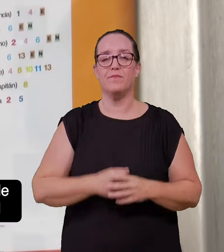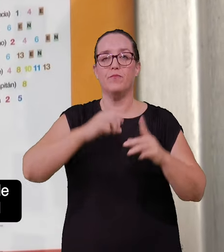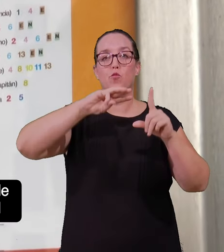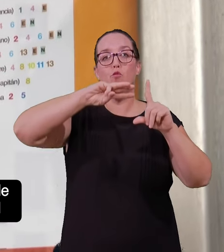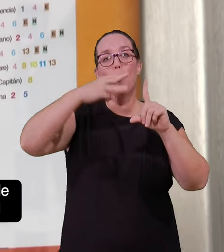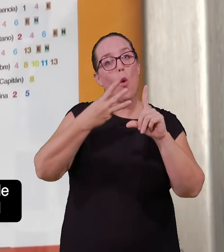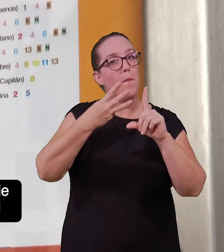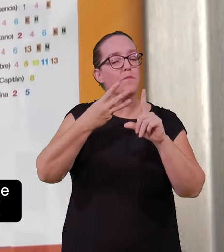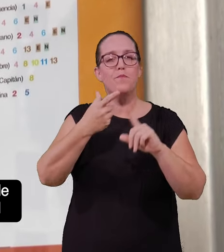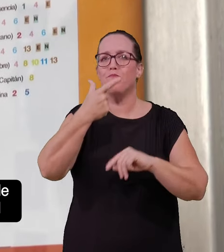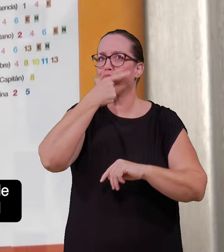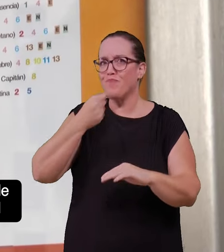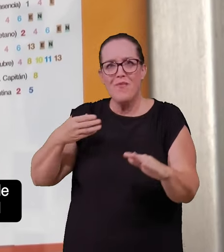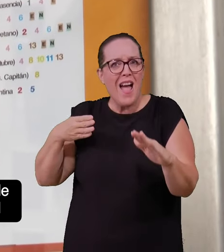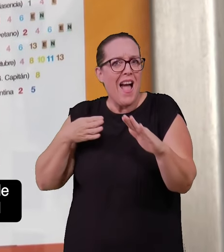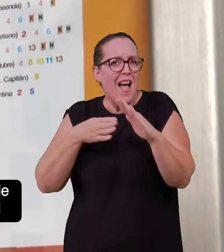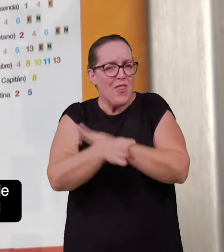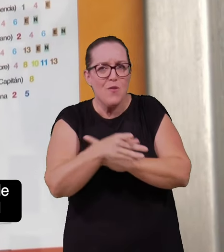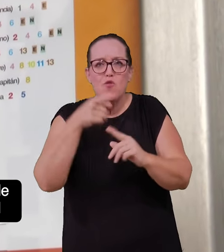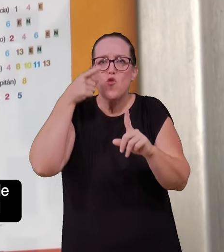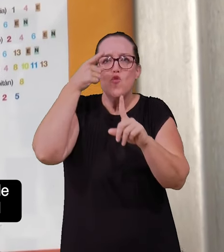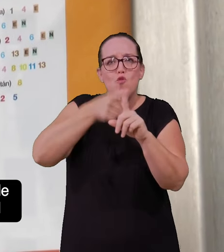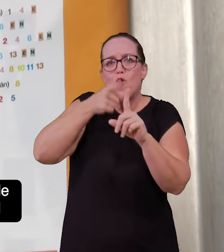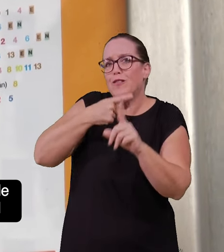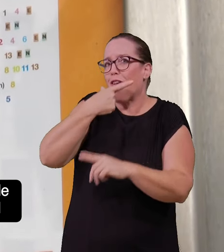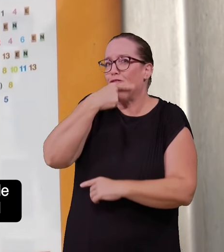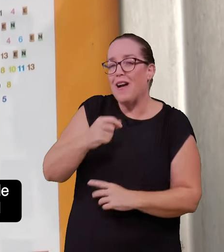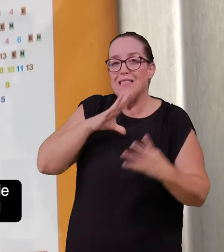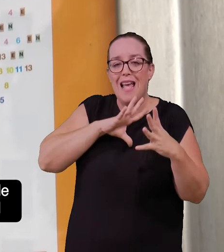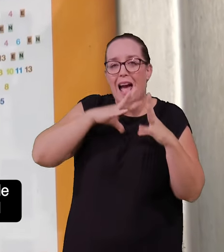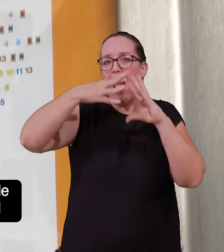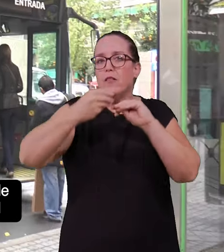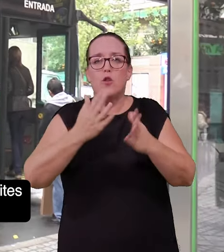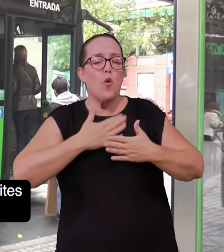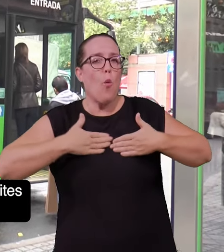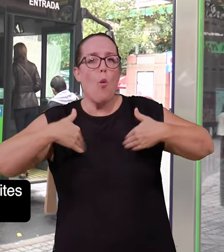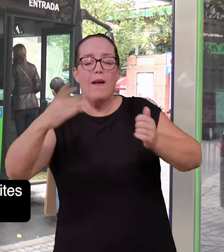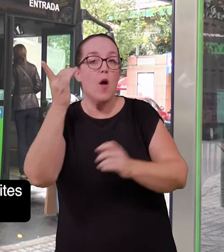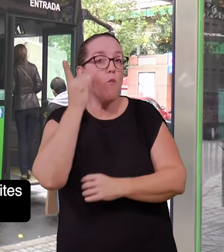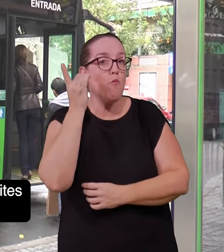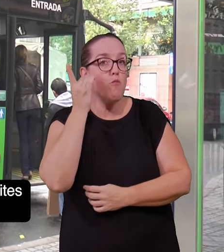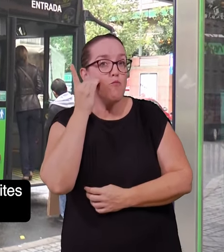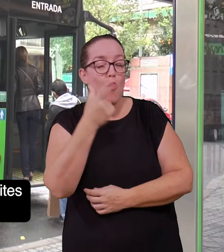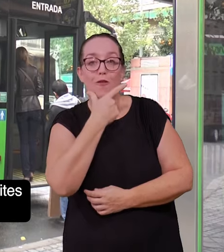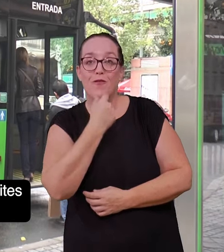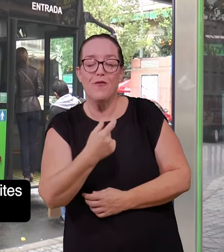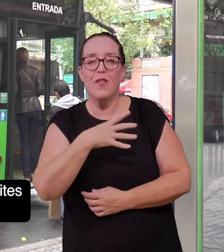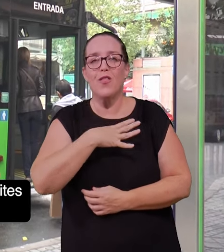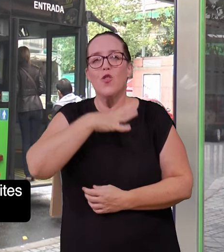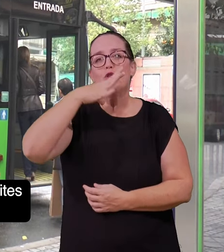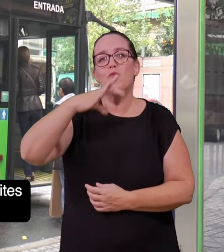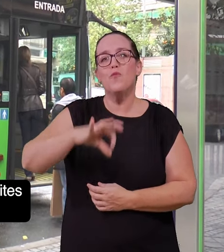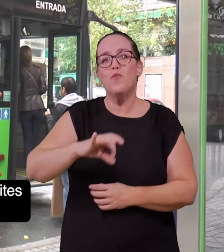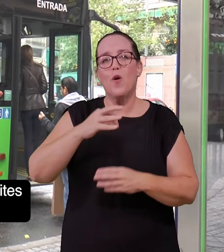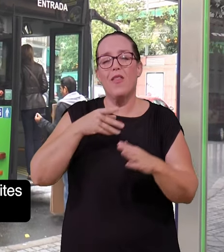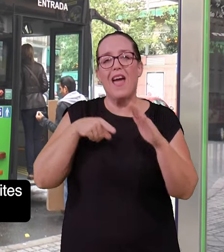La página web tiene mucha carga de accesibilidad, de usabilidad y de adaptación a cualquier tipo de móvil y ofrece una serie de facilidades para